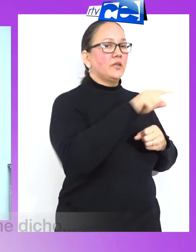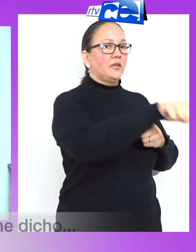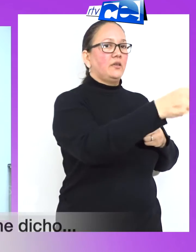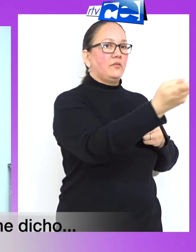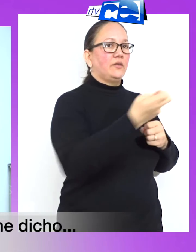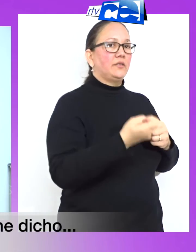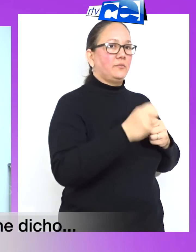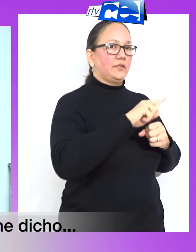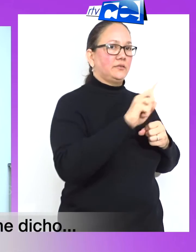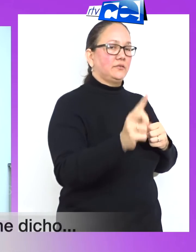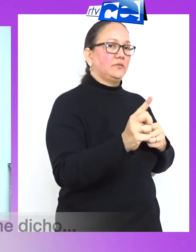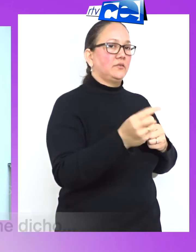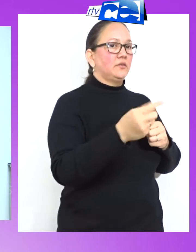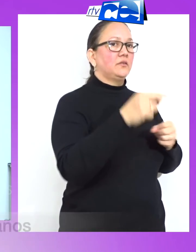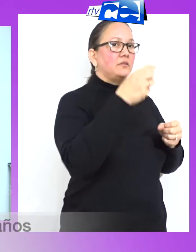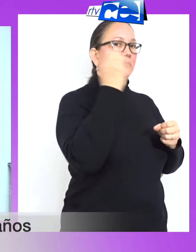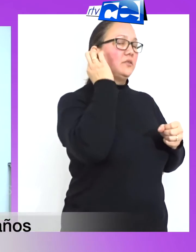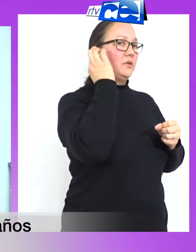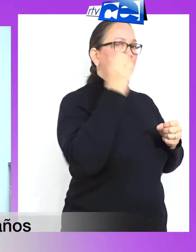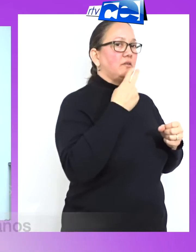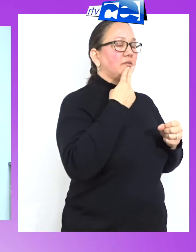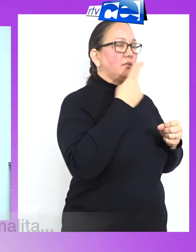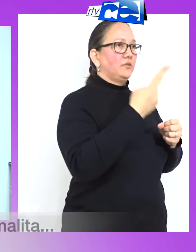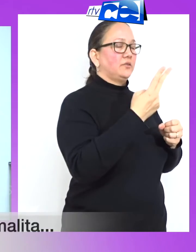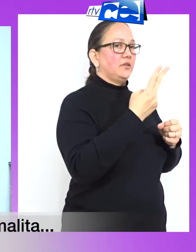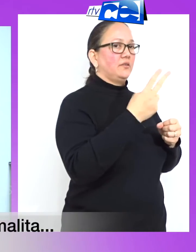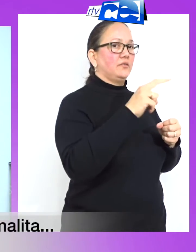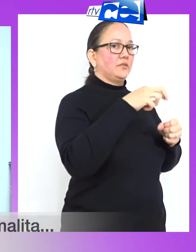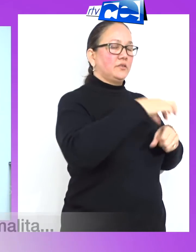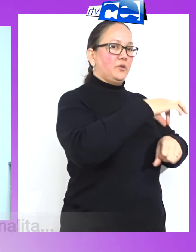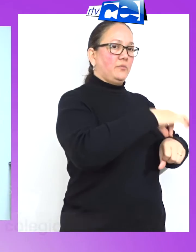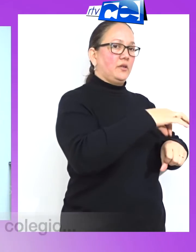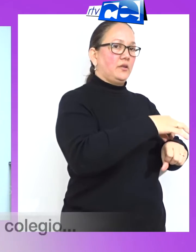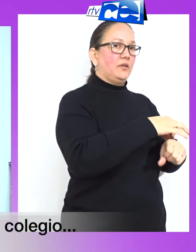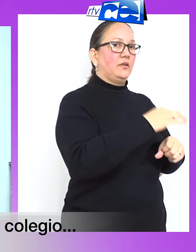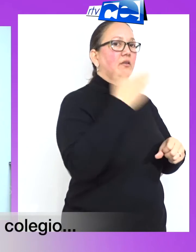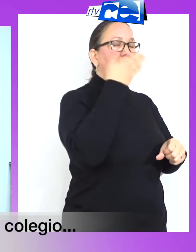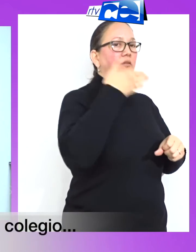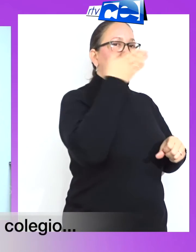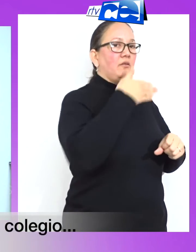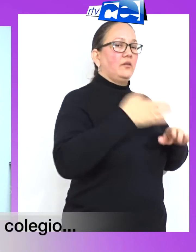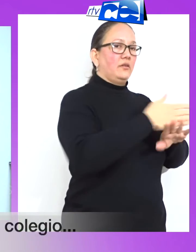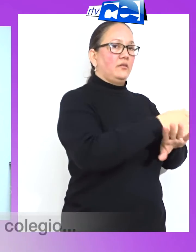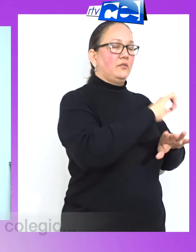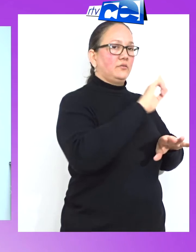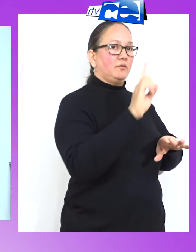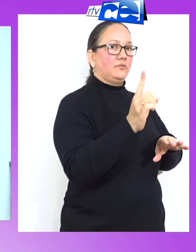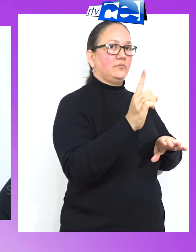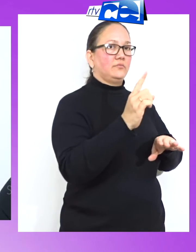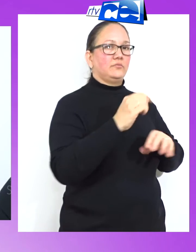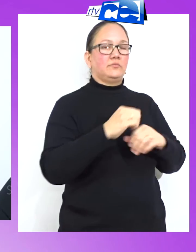Ella va a faltar más. Ya lo he dicho. Tiene una niña de dos años. Que si la niña se pone malita, que si no puedo llevarla al colegio.